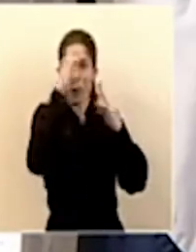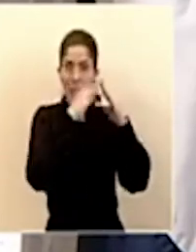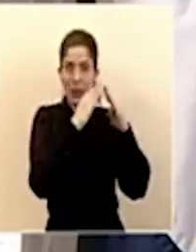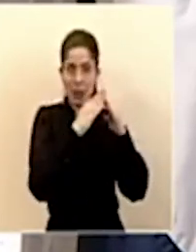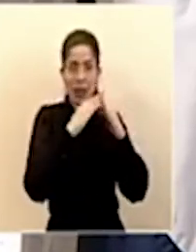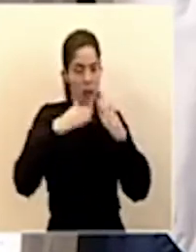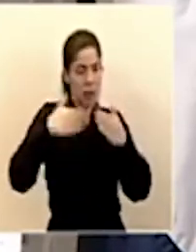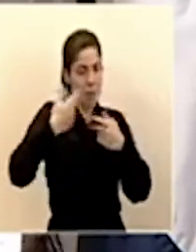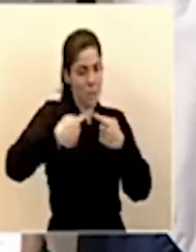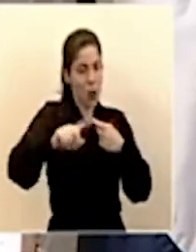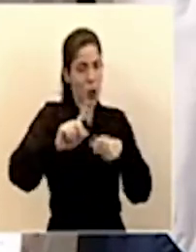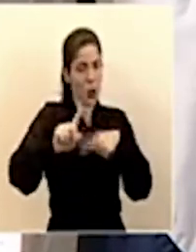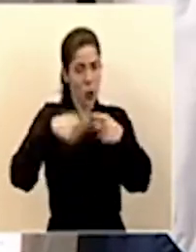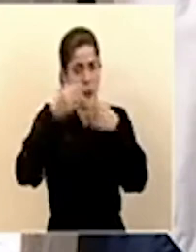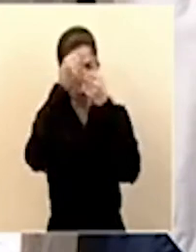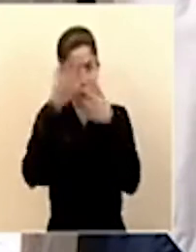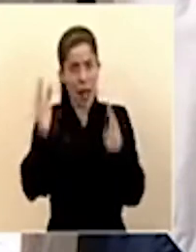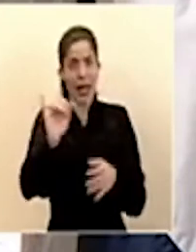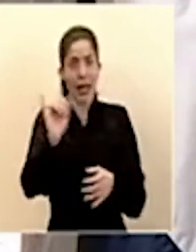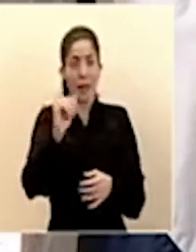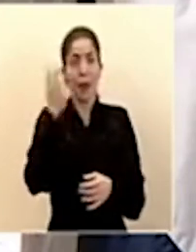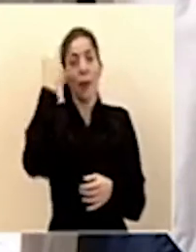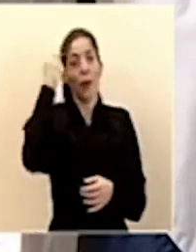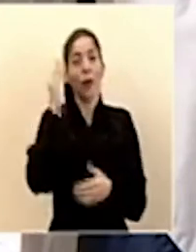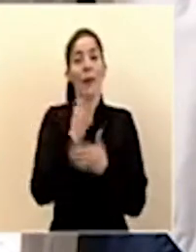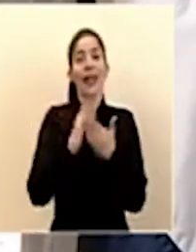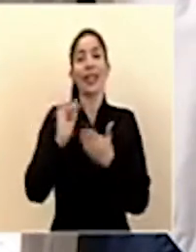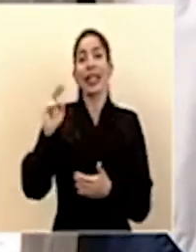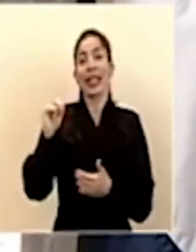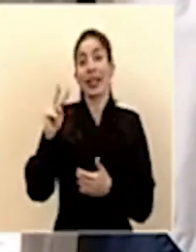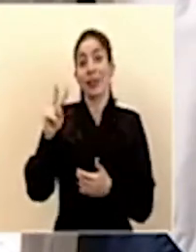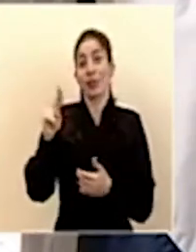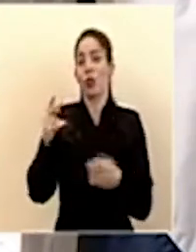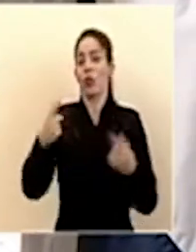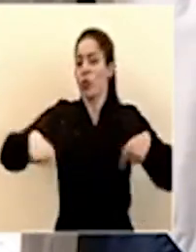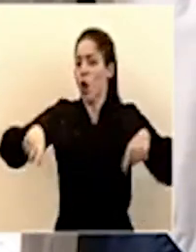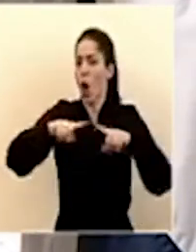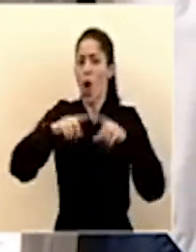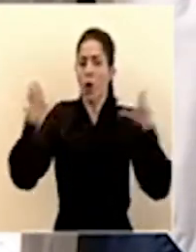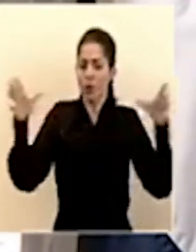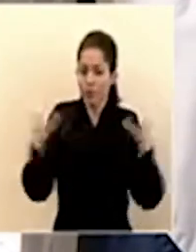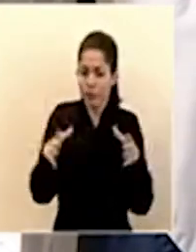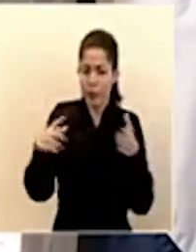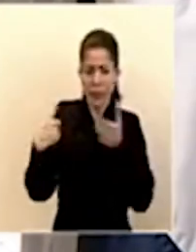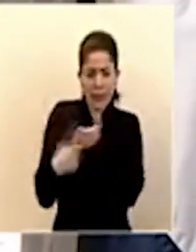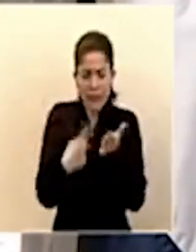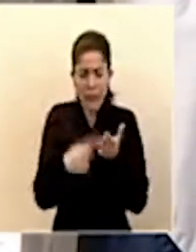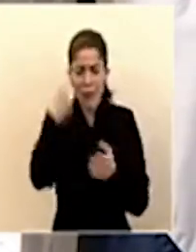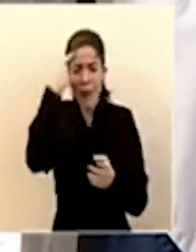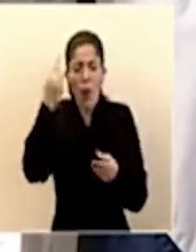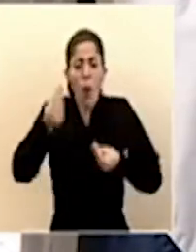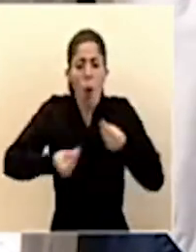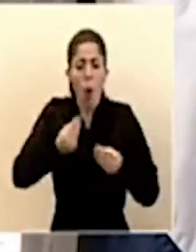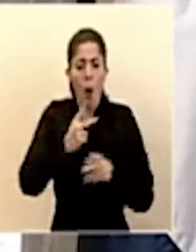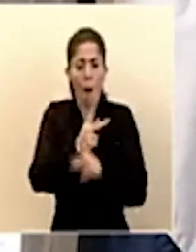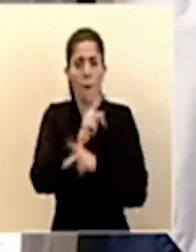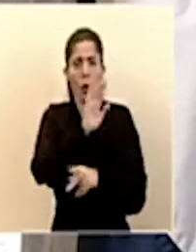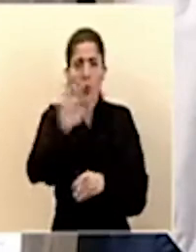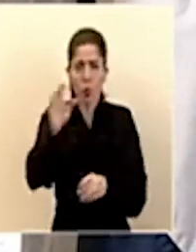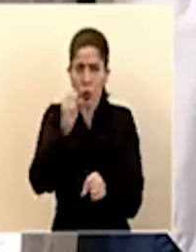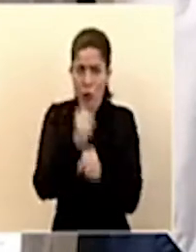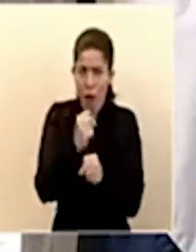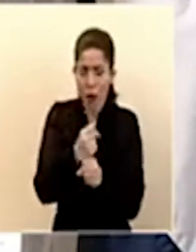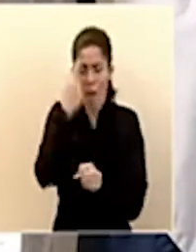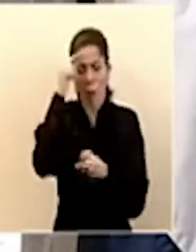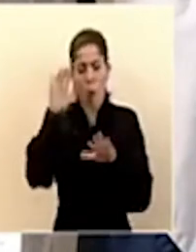anunciando muy pronto también por concepto del INBU están puestos en la mesa y están pensados para proteger su empleo proteger